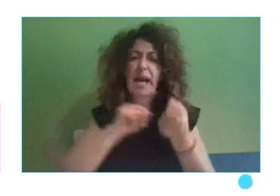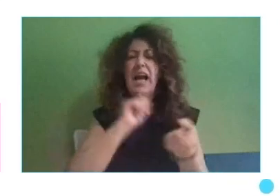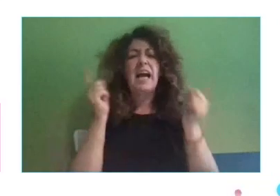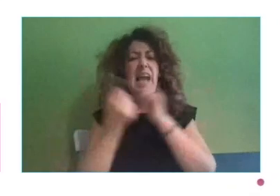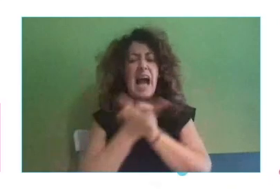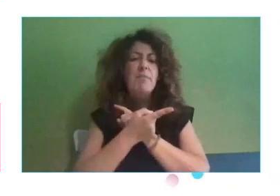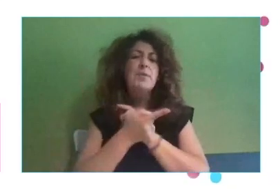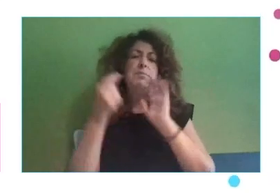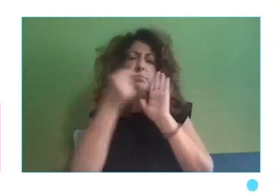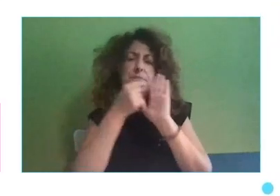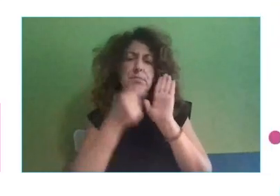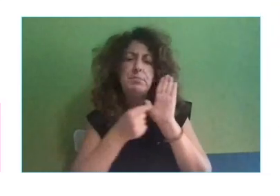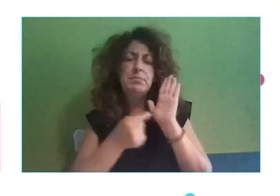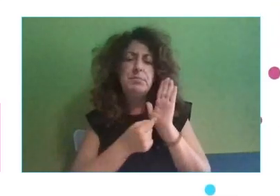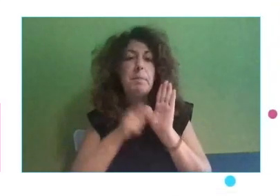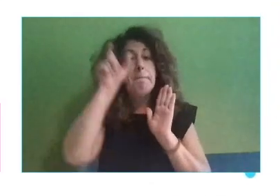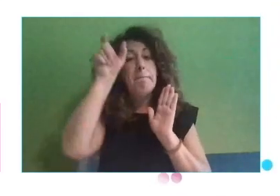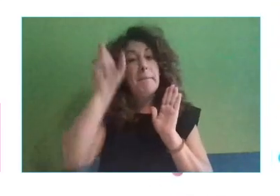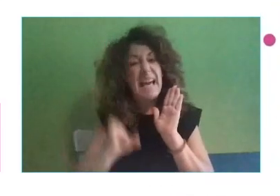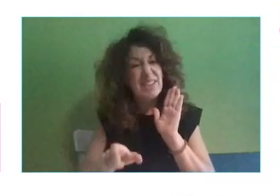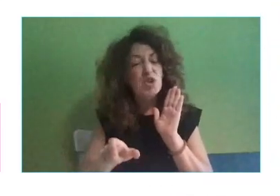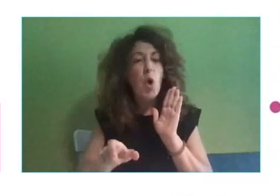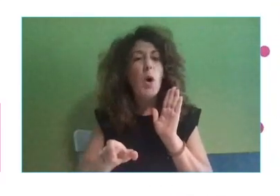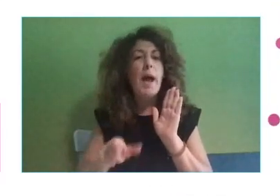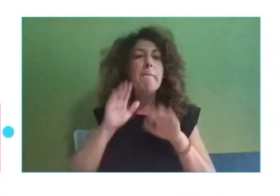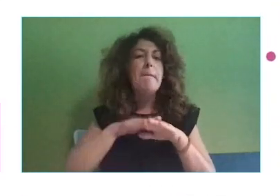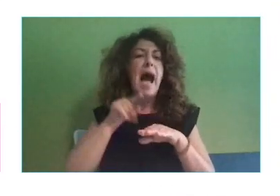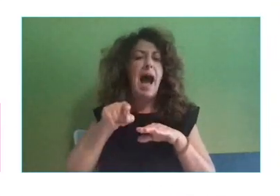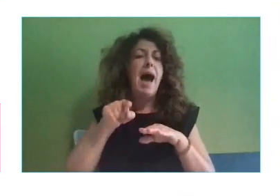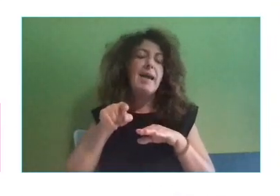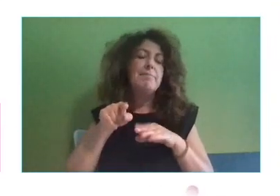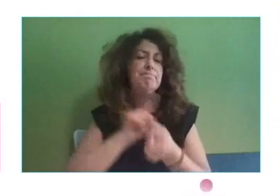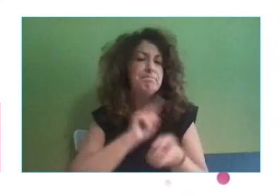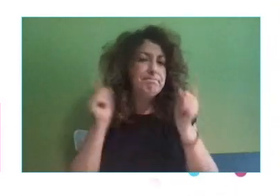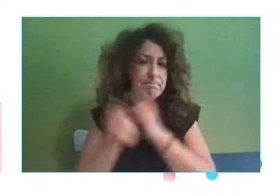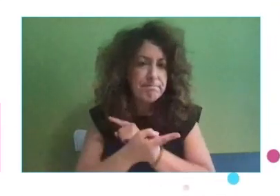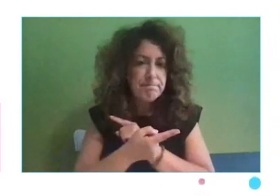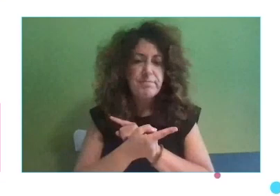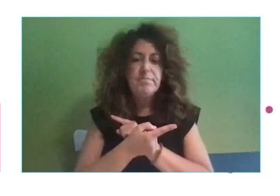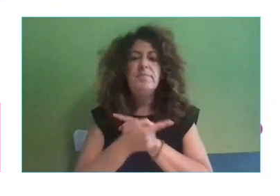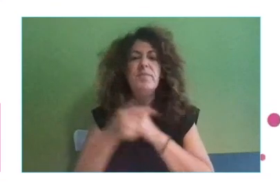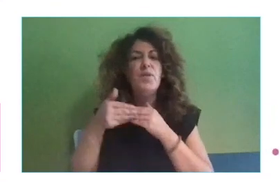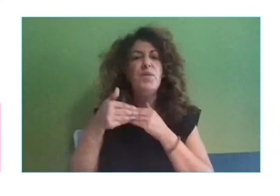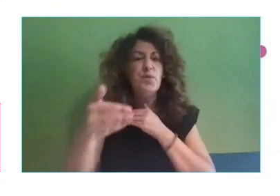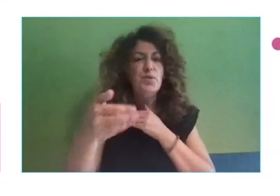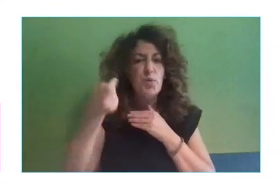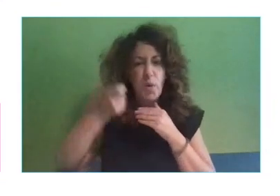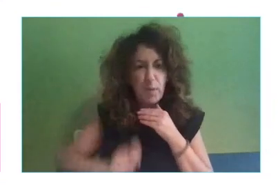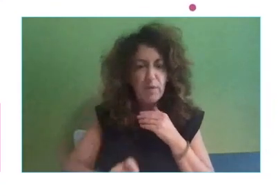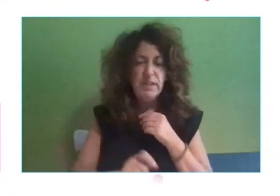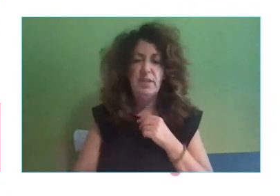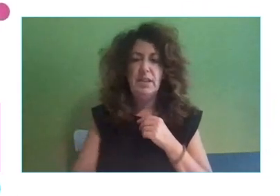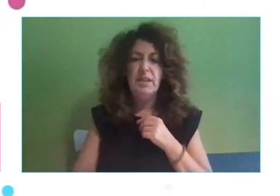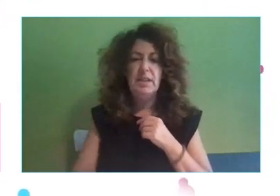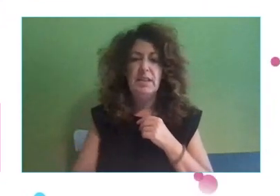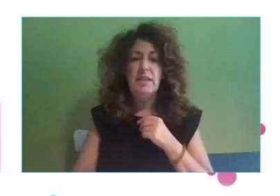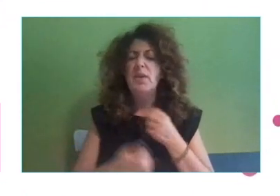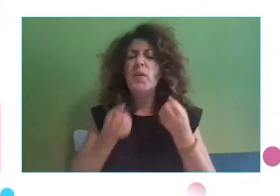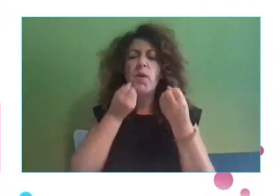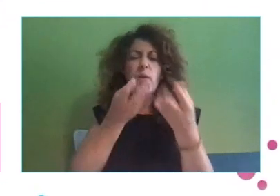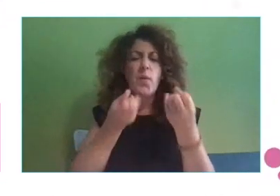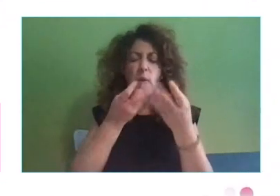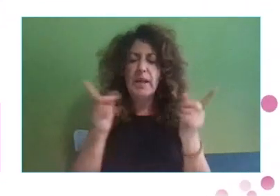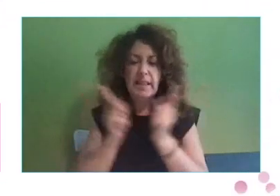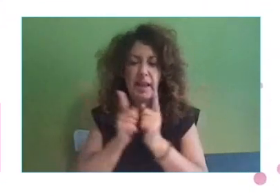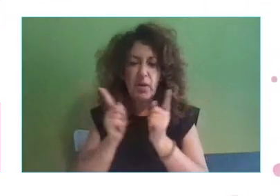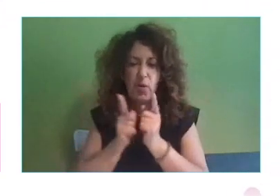persona, un profesional, para intentar reconvertir y recomponer su futuro profesional. Así que os contaré rápidamente un poco, ya